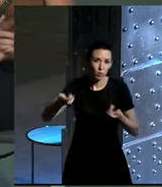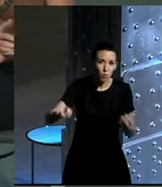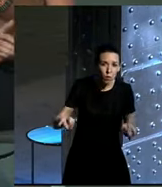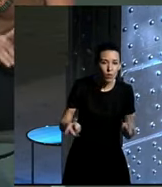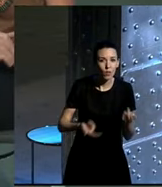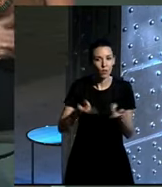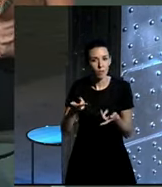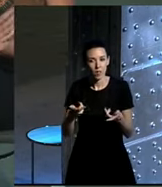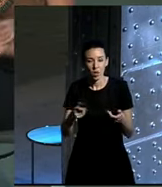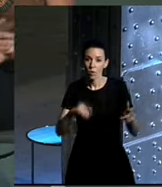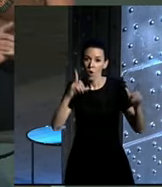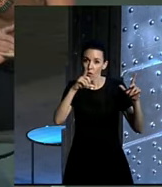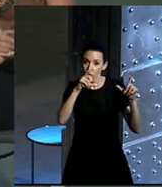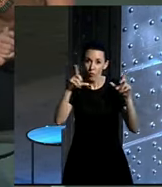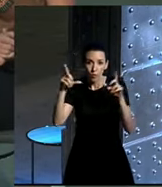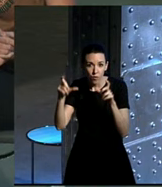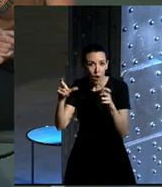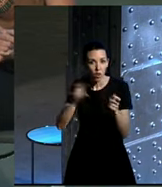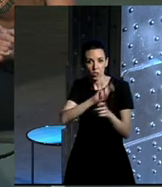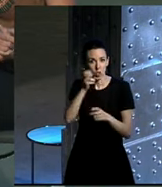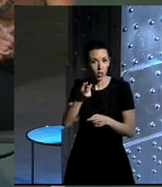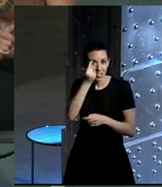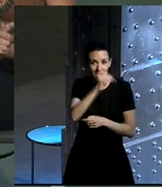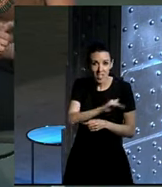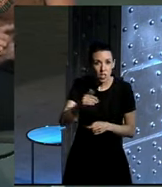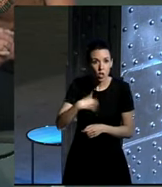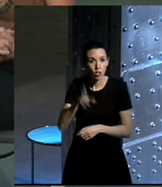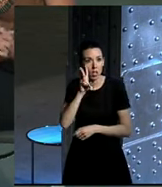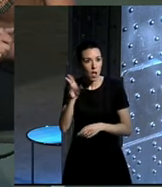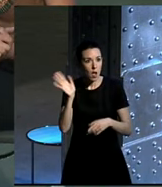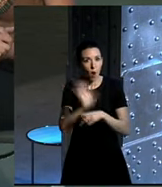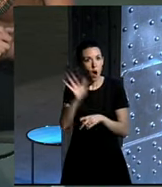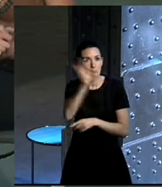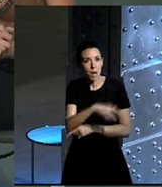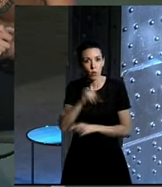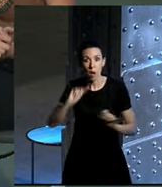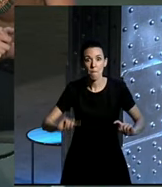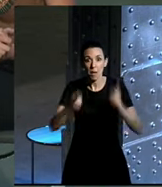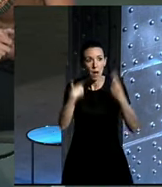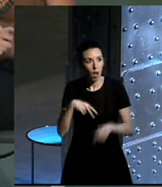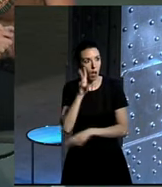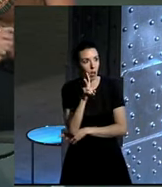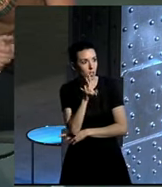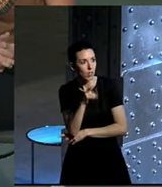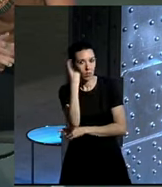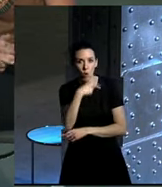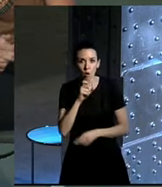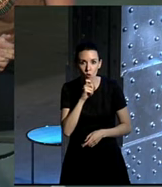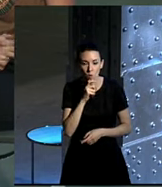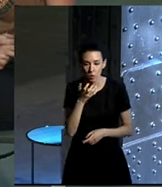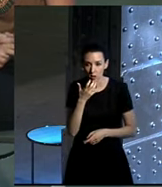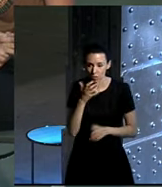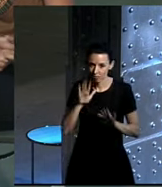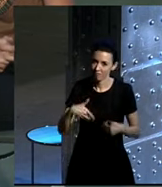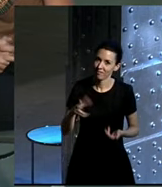De esas fotos que tiene Valdelomar de los niños cuando veían películas por primera vez y era como, ostras, si conseguimos eso, ¿no?